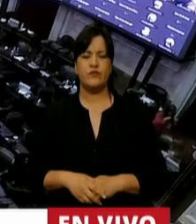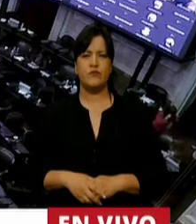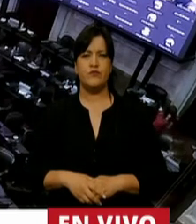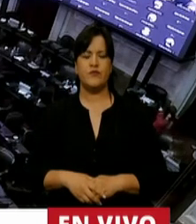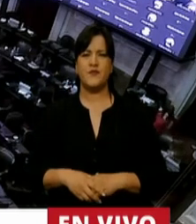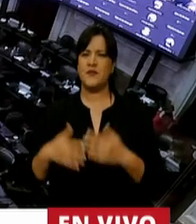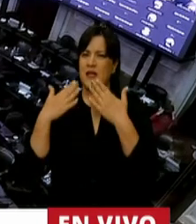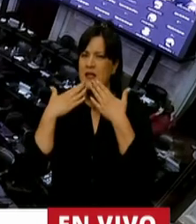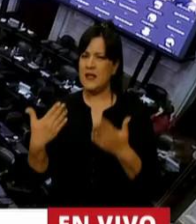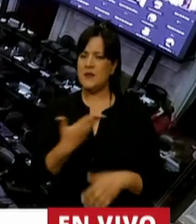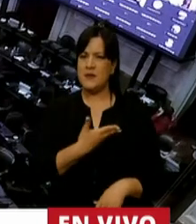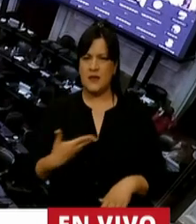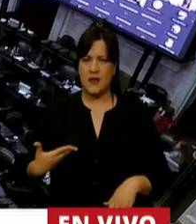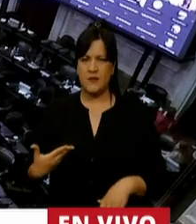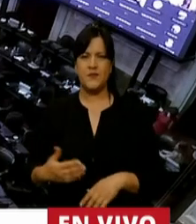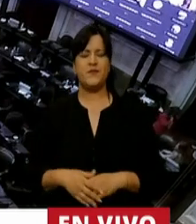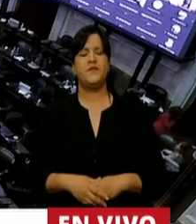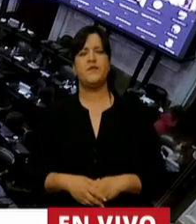Gracias, señor Presidente.